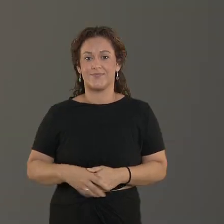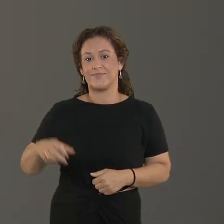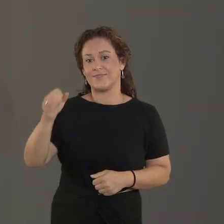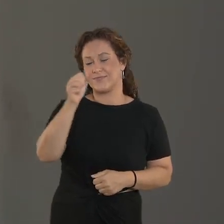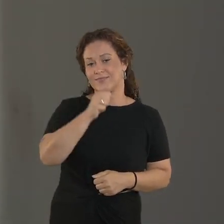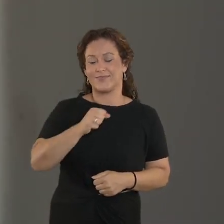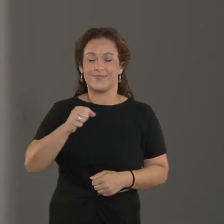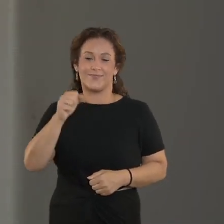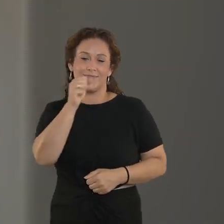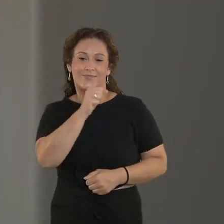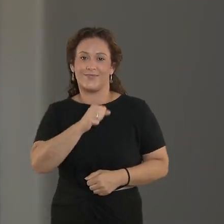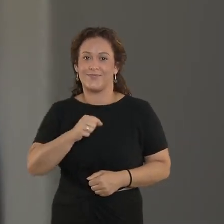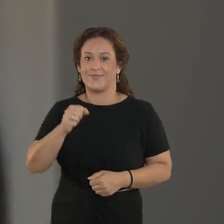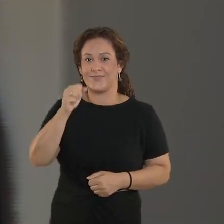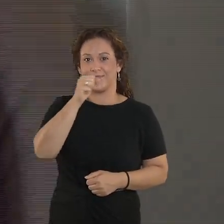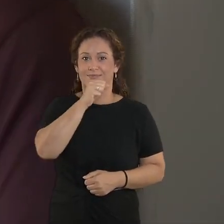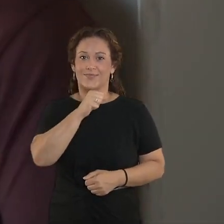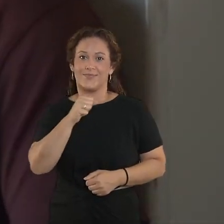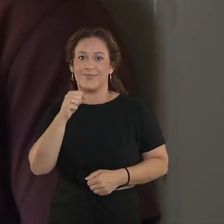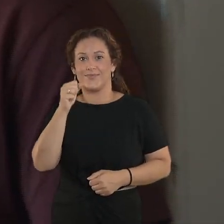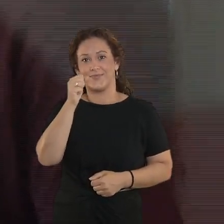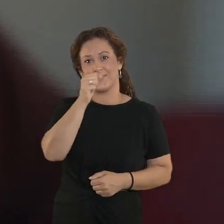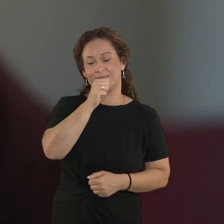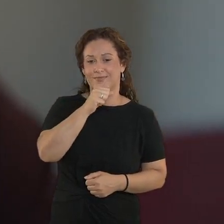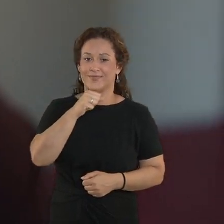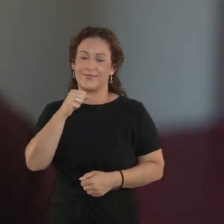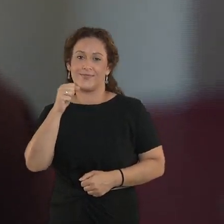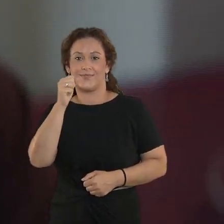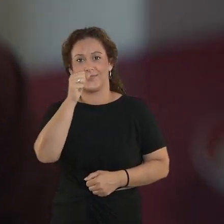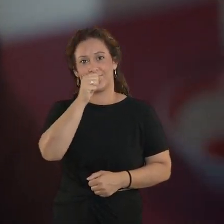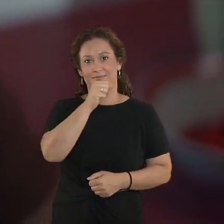Todavía me huele a café y pienso en ti en la mañana.